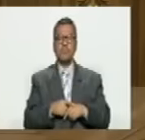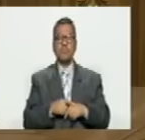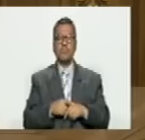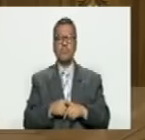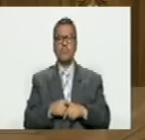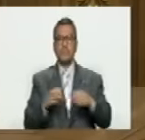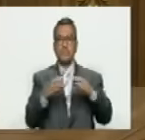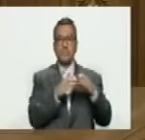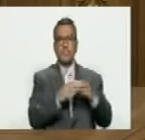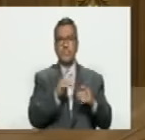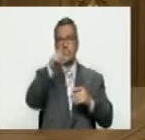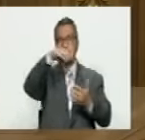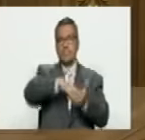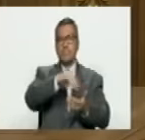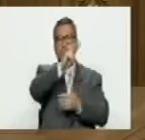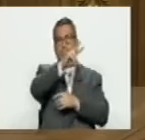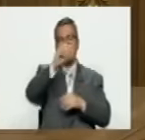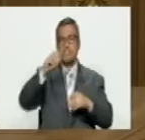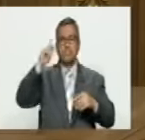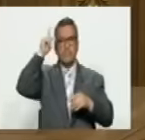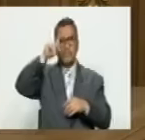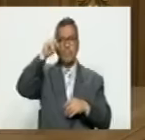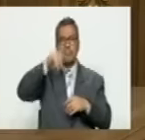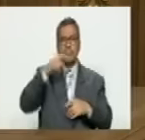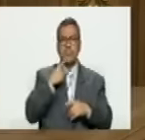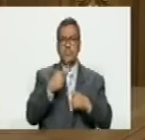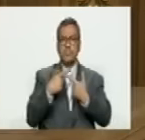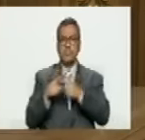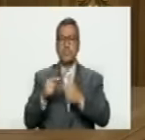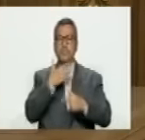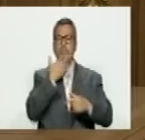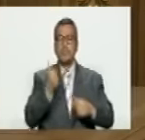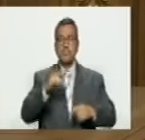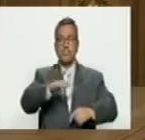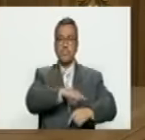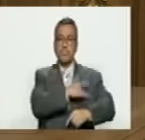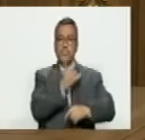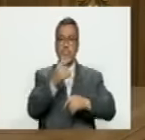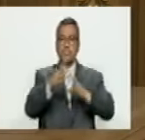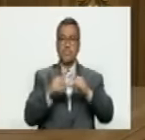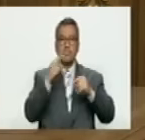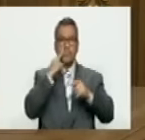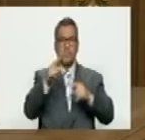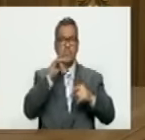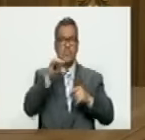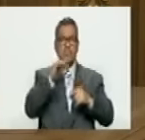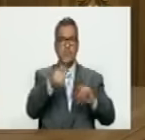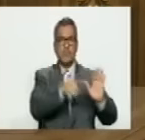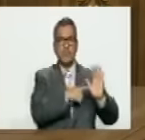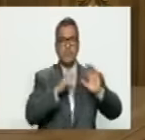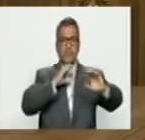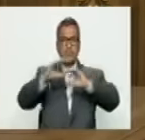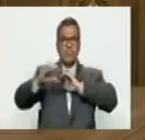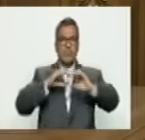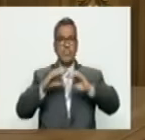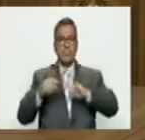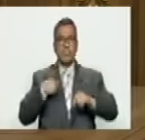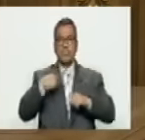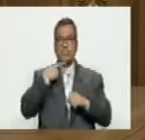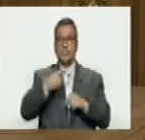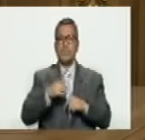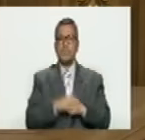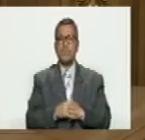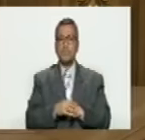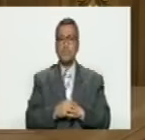agrupó a más de 1200 profesores de las mejores universidades de Estados Unidos y sacaron este anuncio este comunicado donde dice